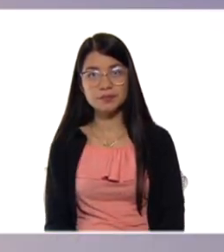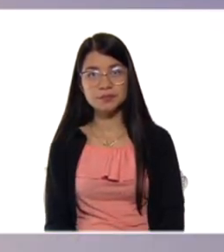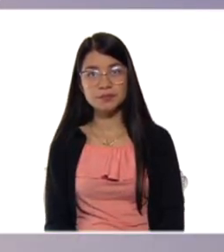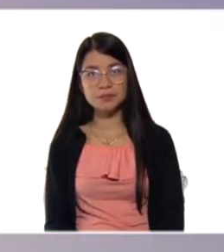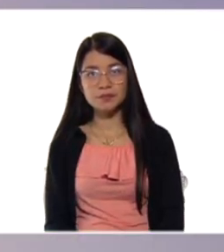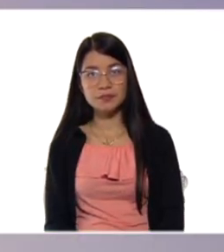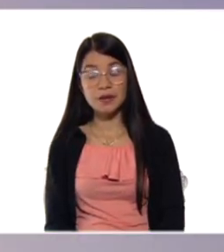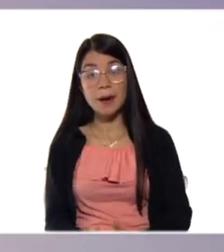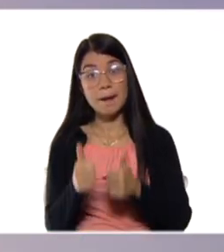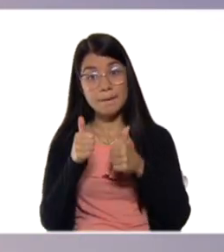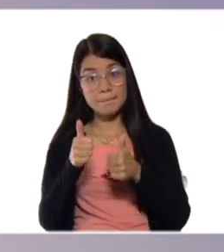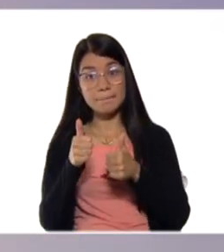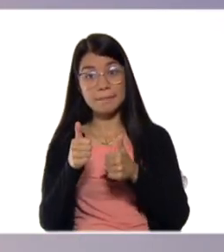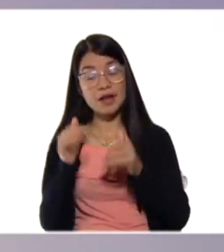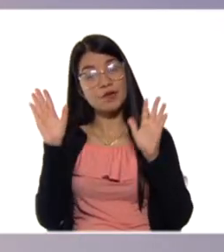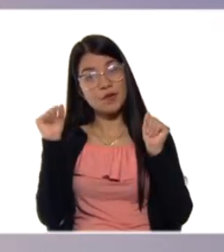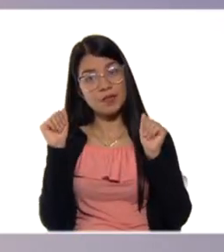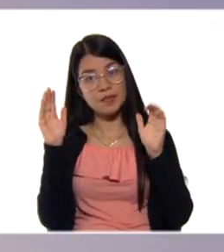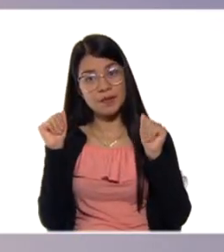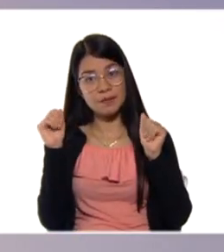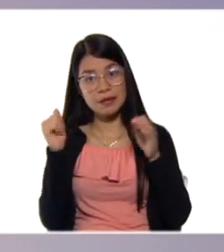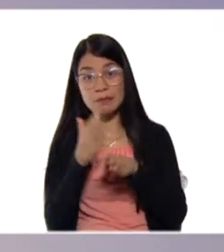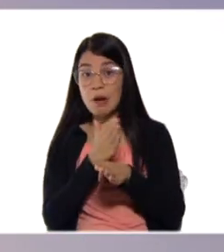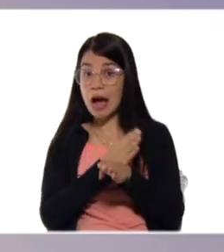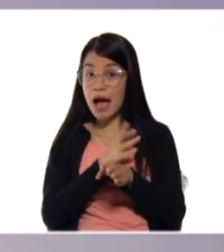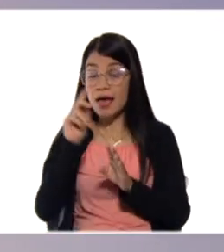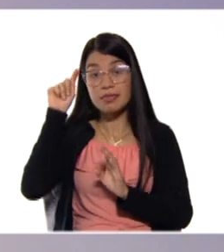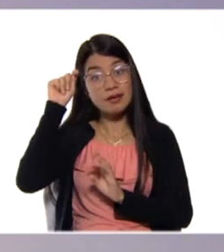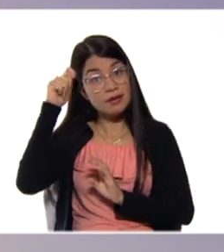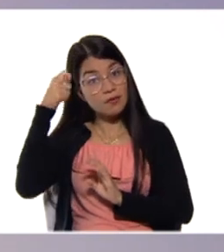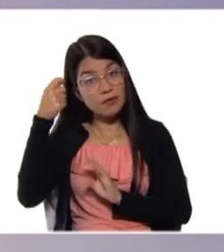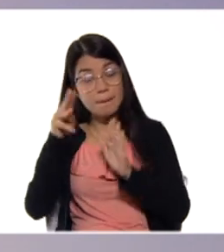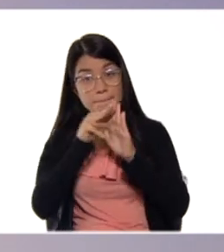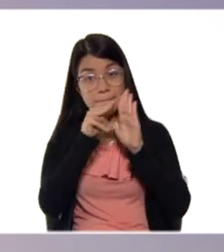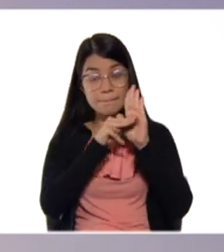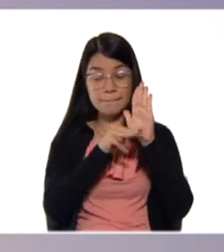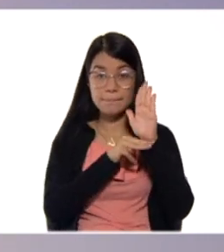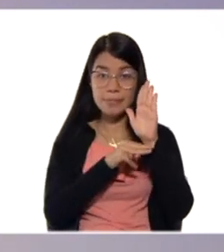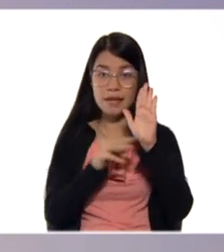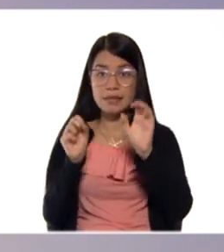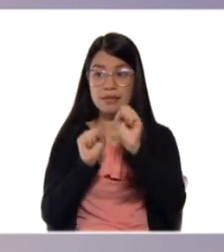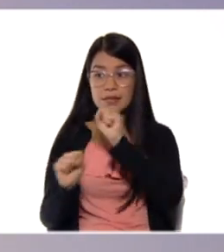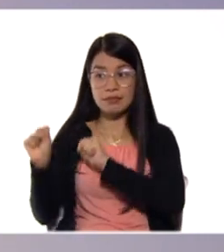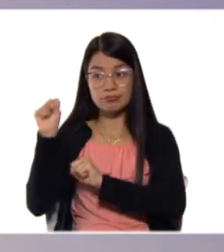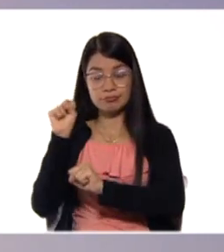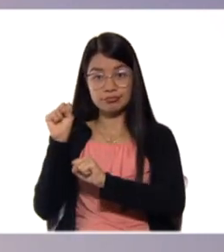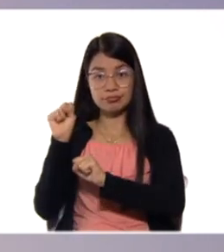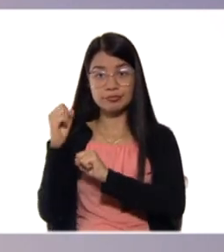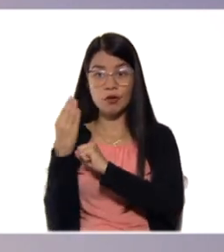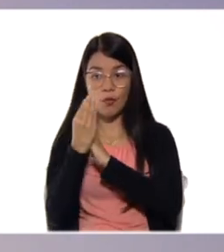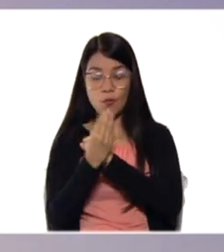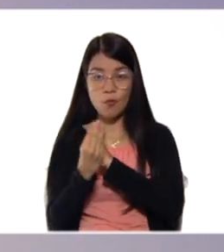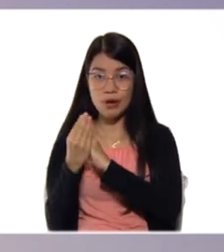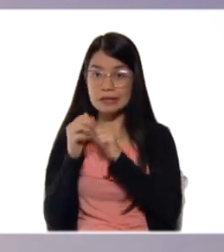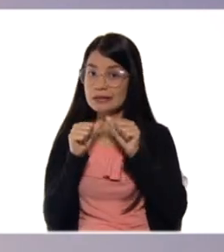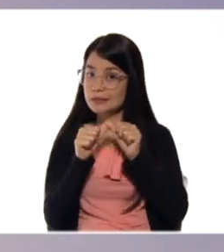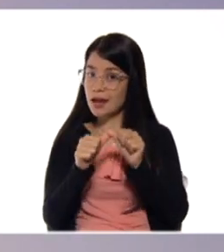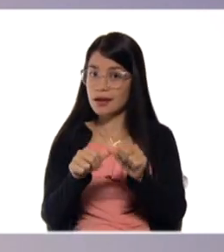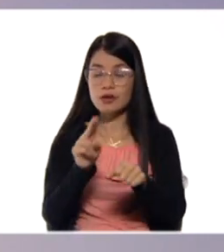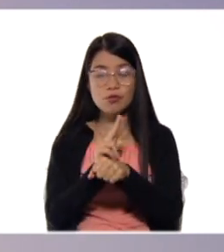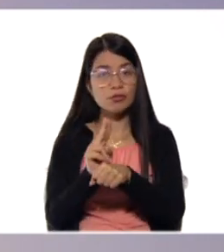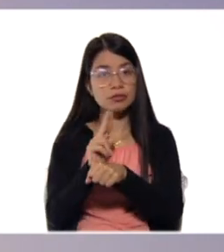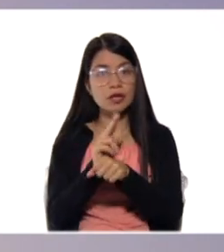Bien. Nos despedimos. No sin antes recordar todas las medidas de bioseguridad que debemos seguir utilizando.